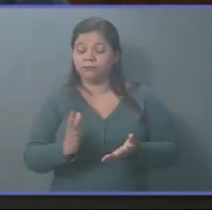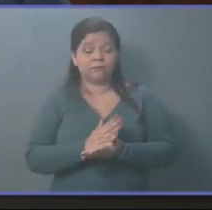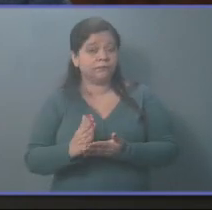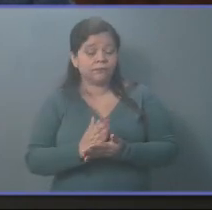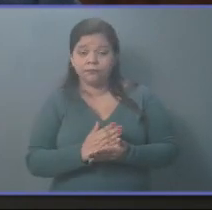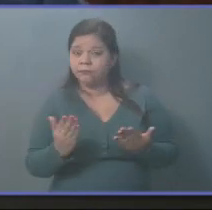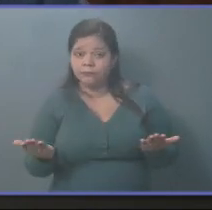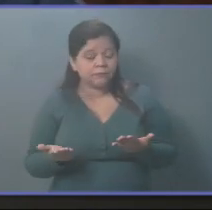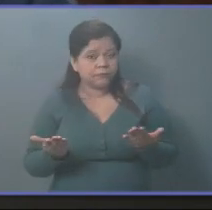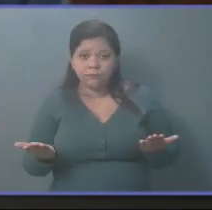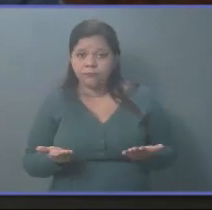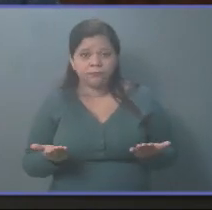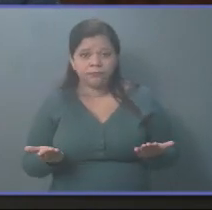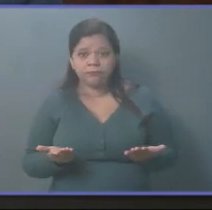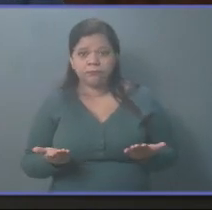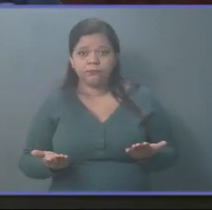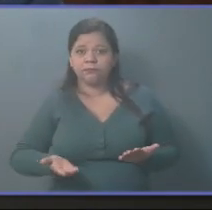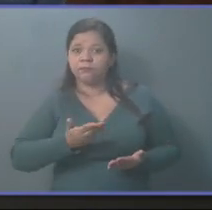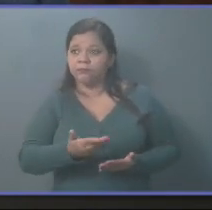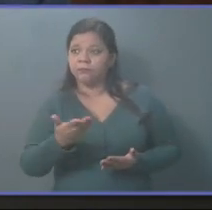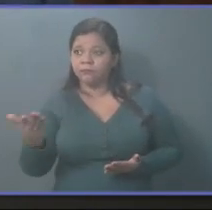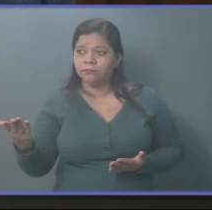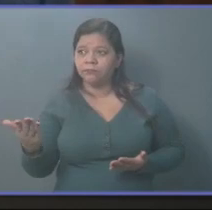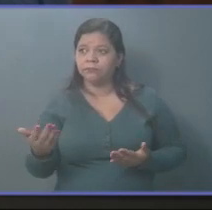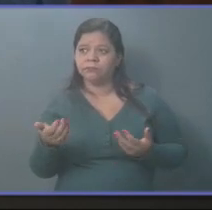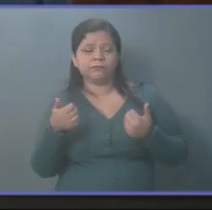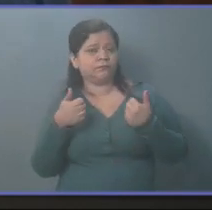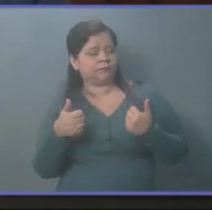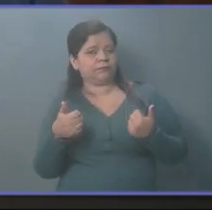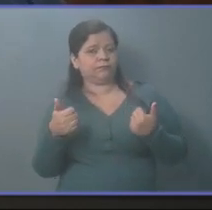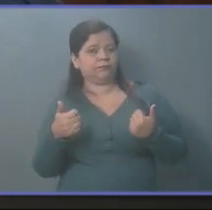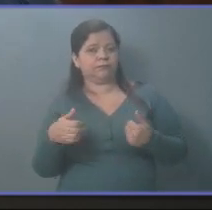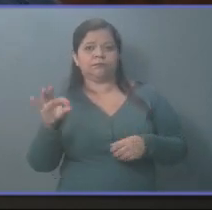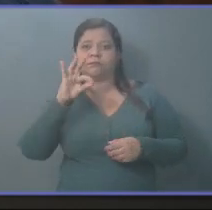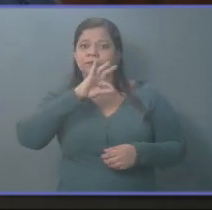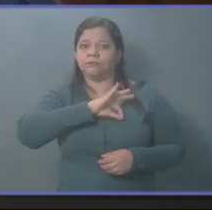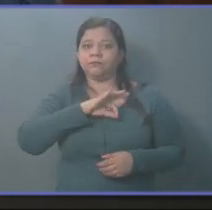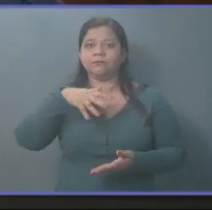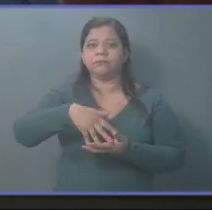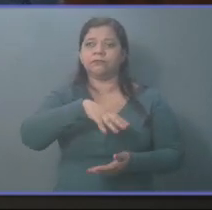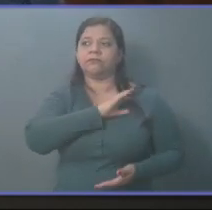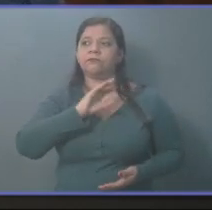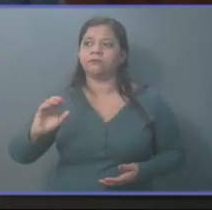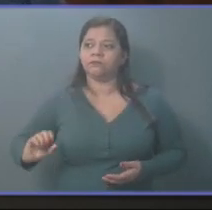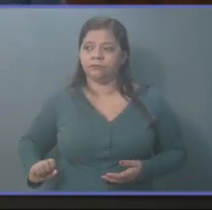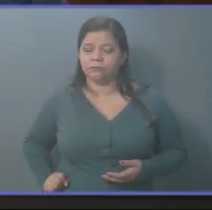cosas positivas en favor de los salvadoreños.